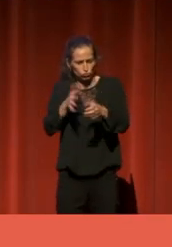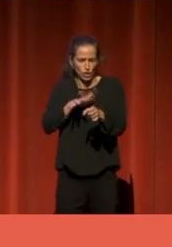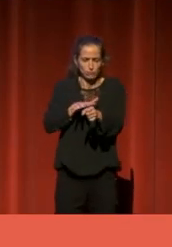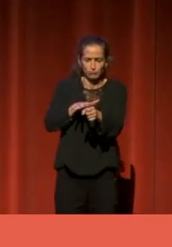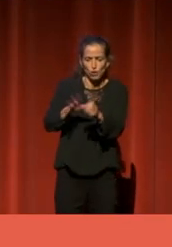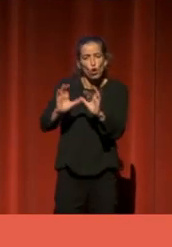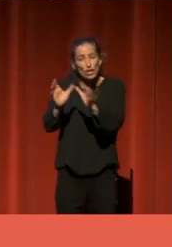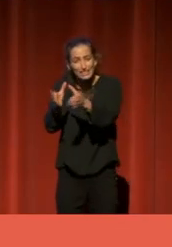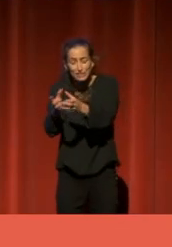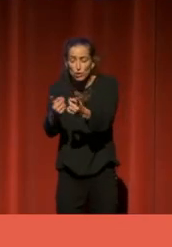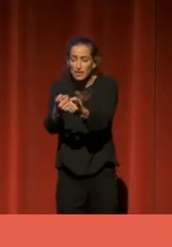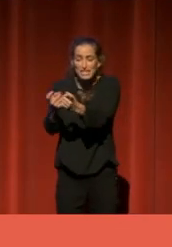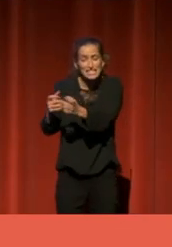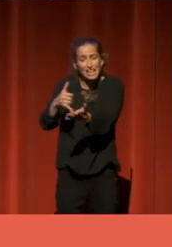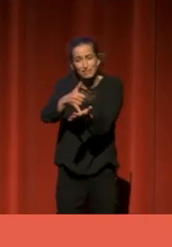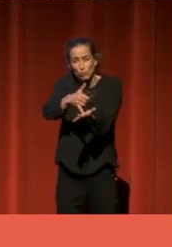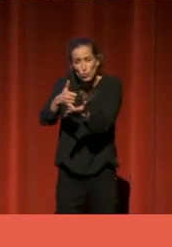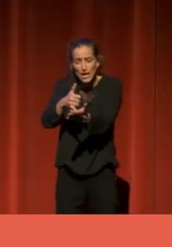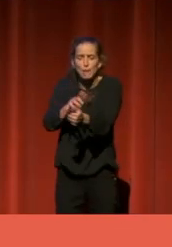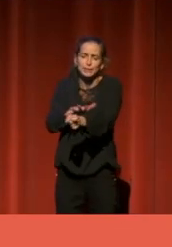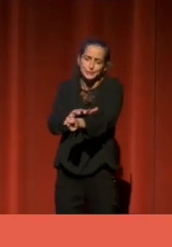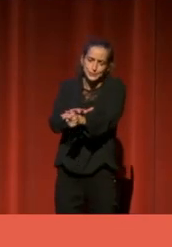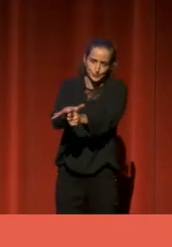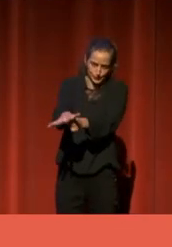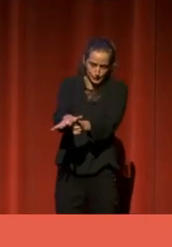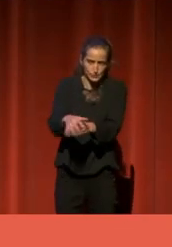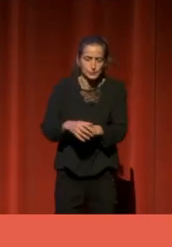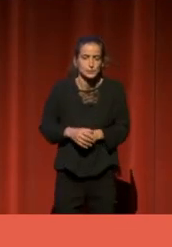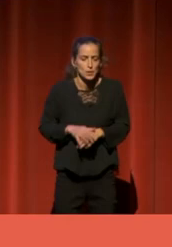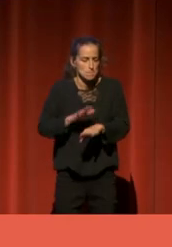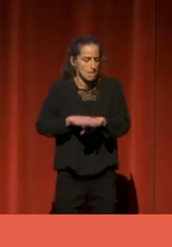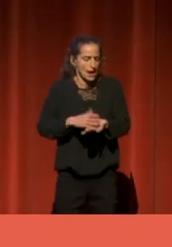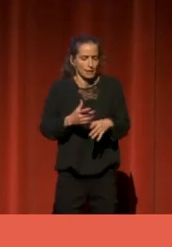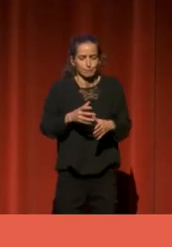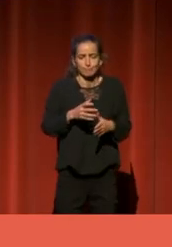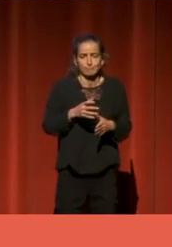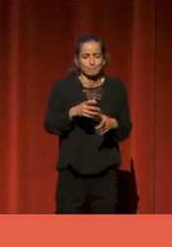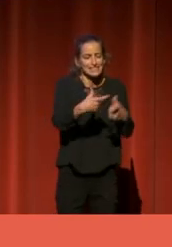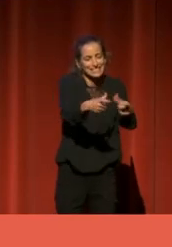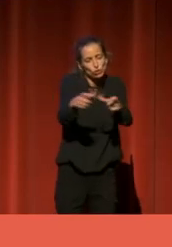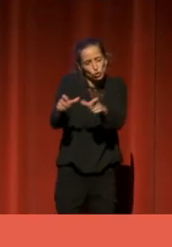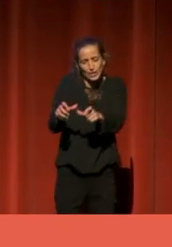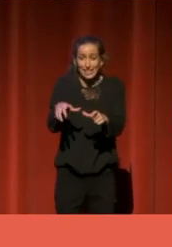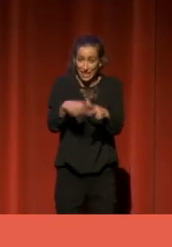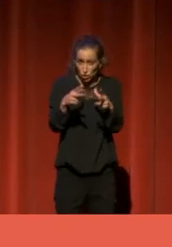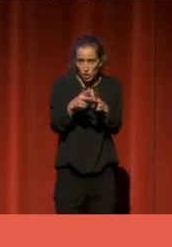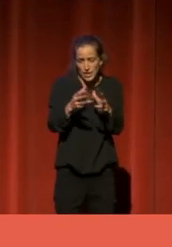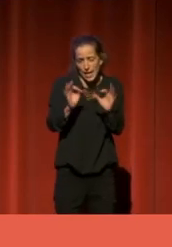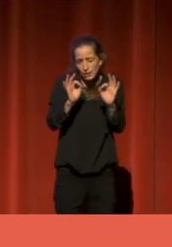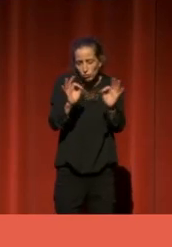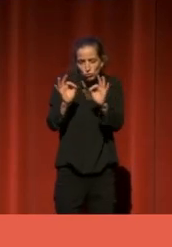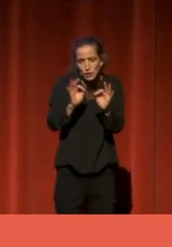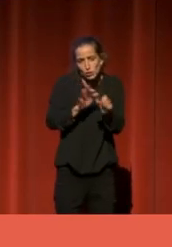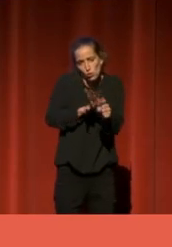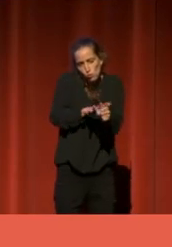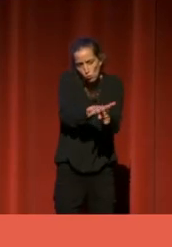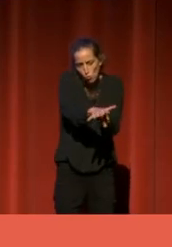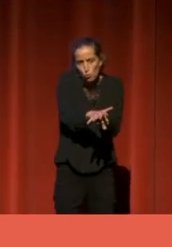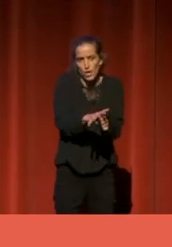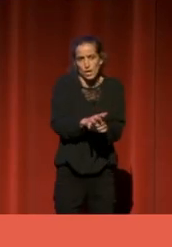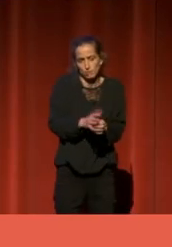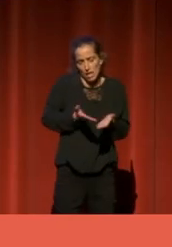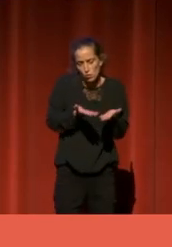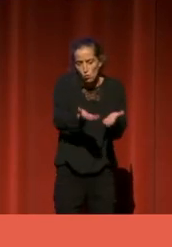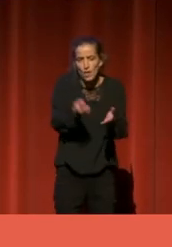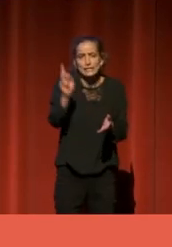las necesidades de grupos vulnerables, para dar servicio a ciertos sectores concretos de la sociedad, ayudan a la